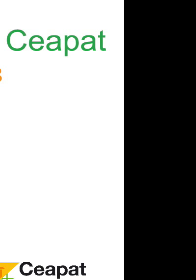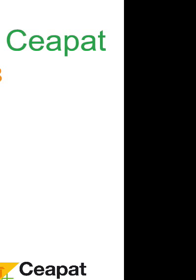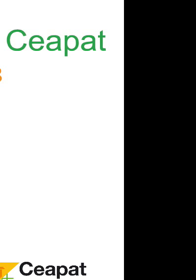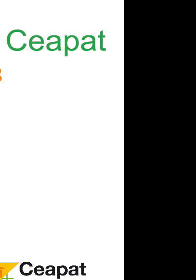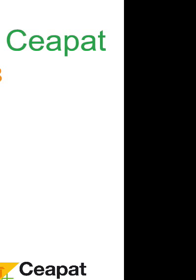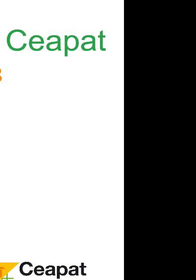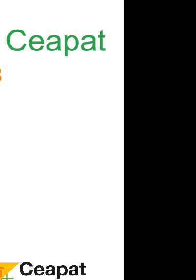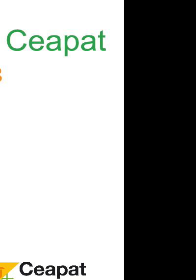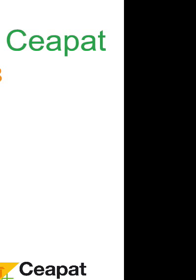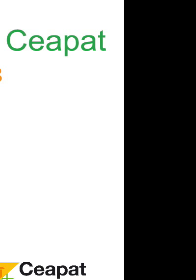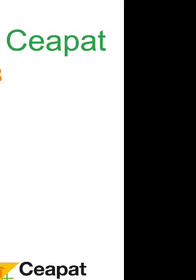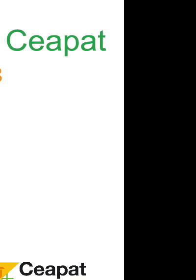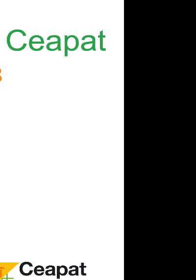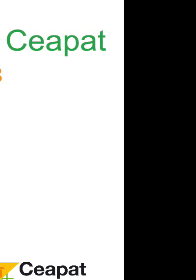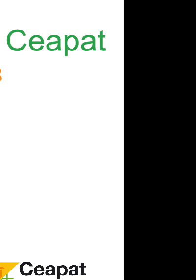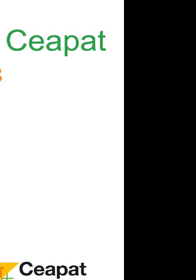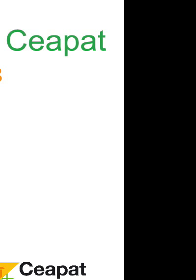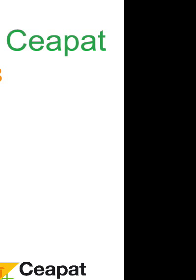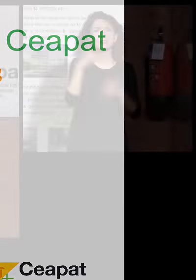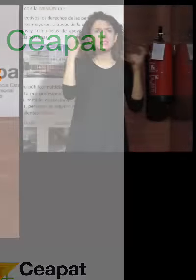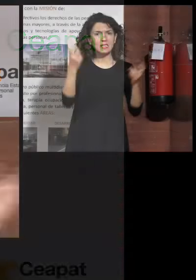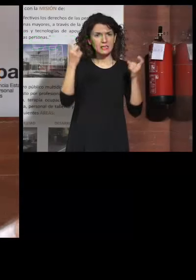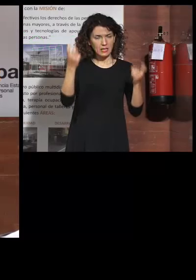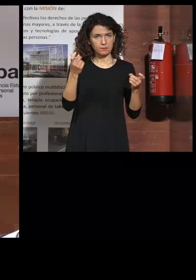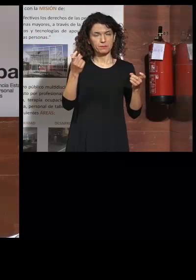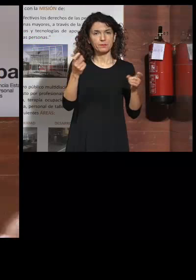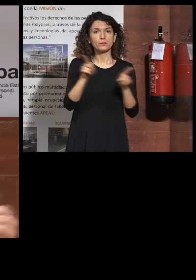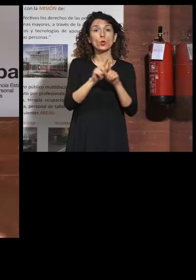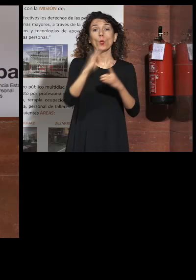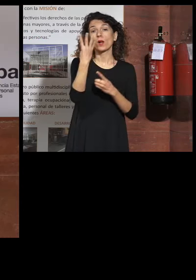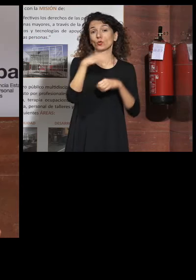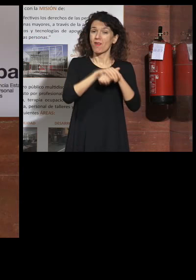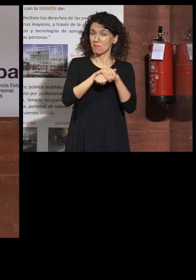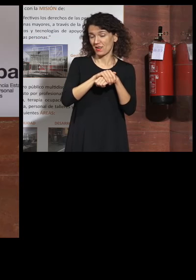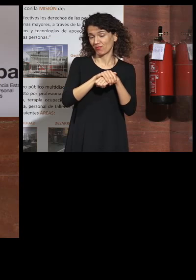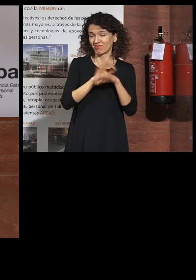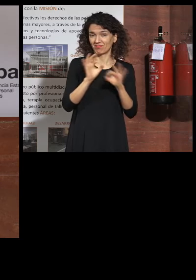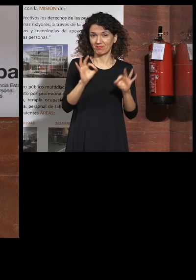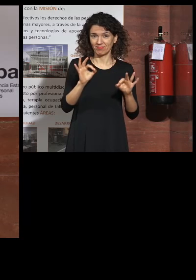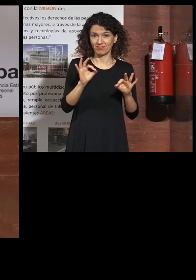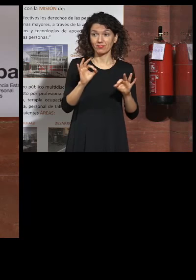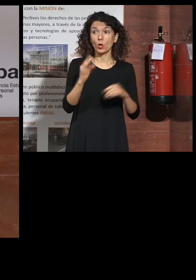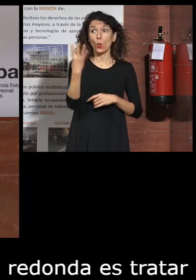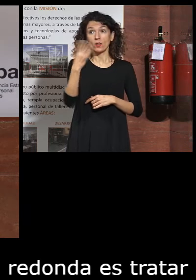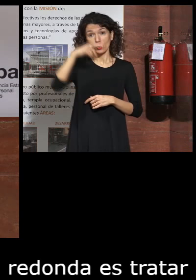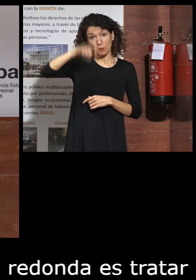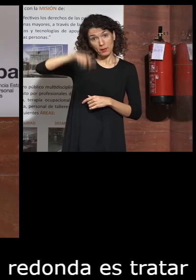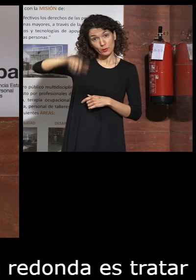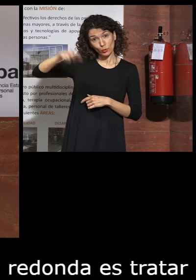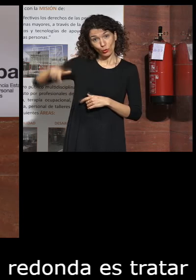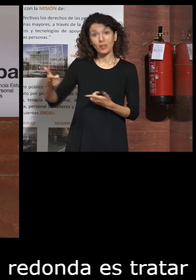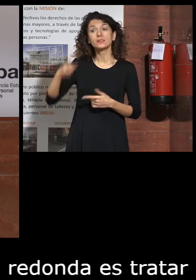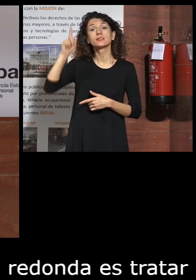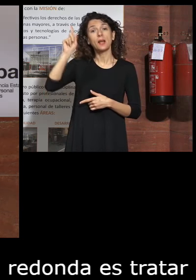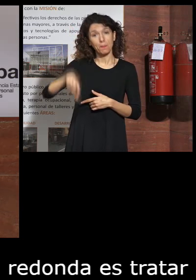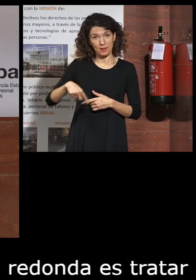el objetivo de esta mesa redonda es tratar entre cuatro amigos y cuatro personas que